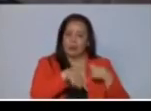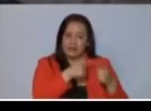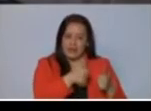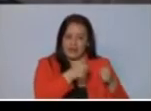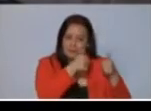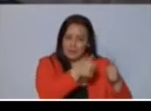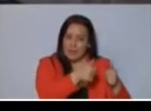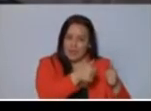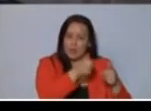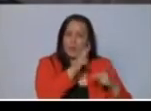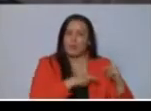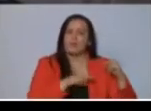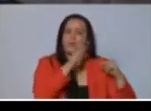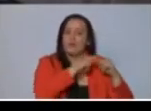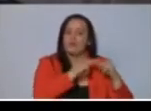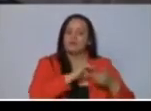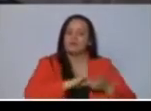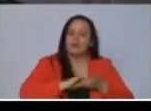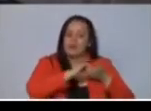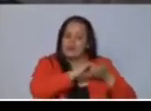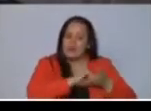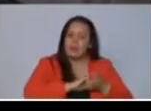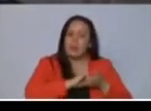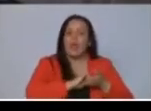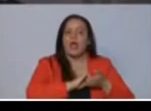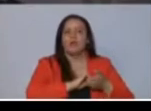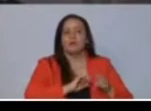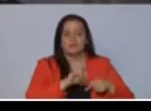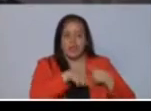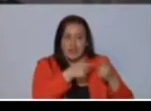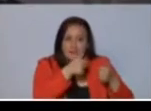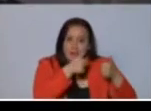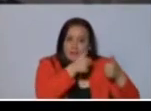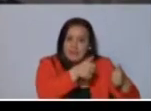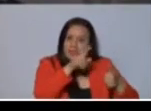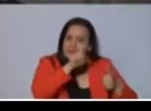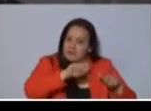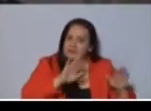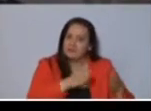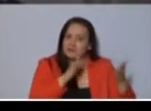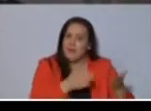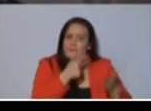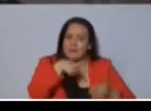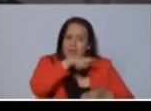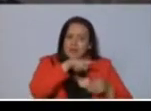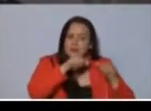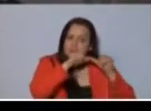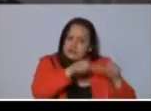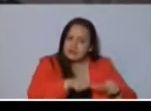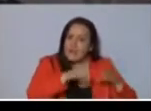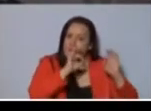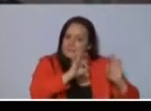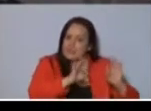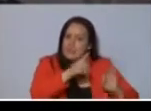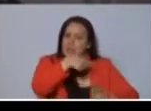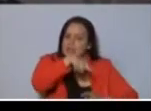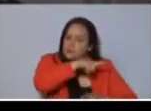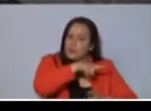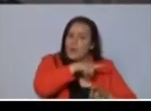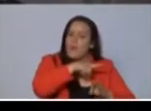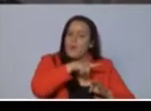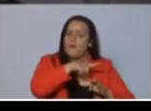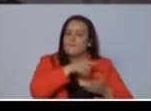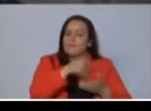bien, un impuesto solidario, a los que les va bien hay que estimularlos para que les siga yendo bien, porque esos son los que van a jalar a quienes